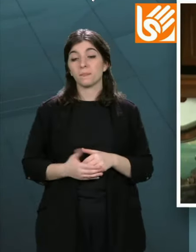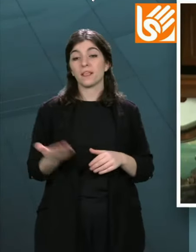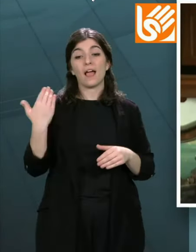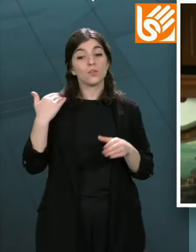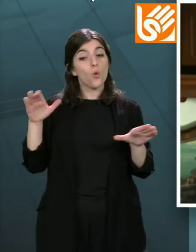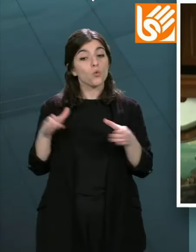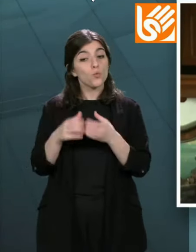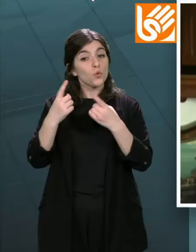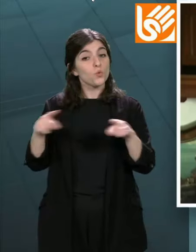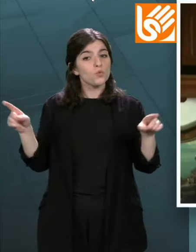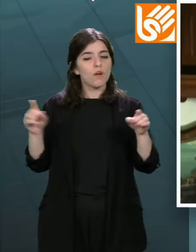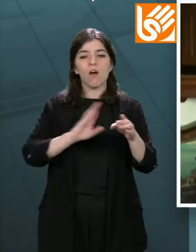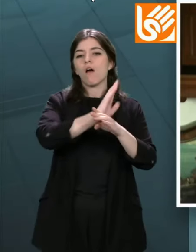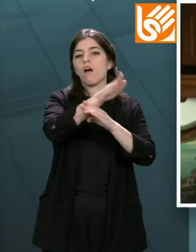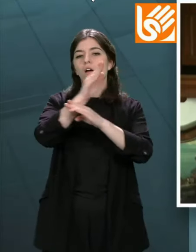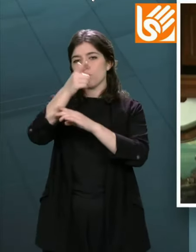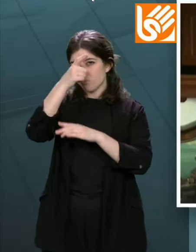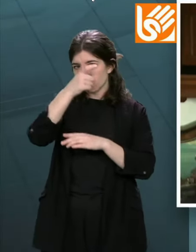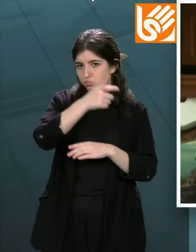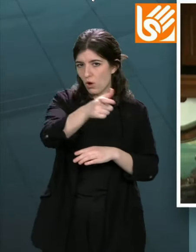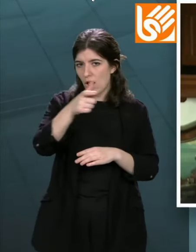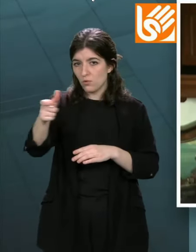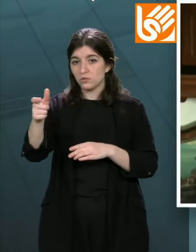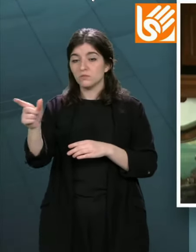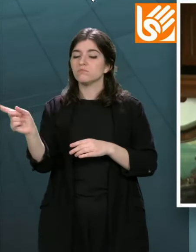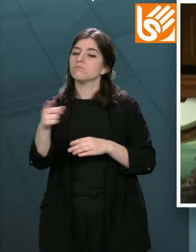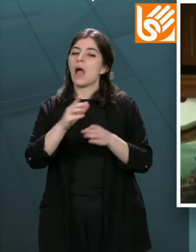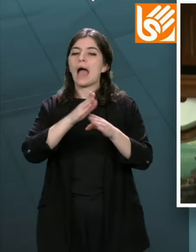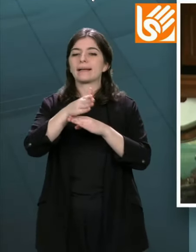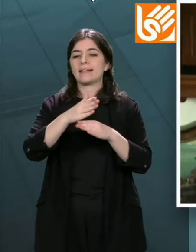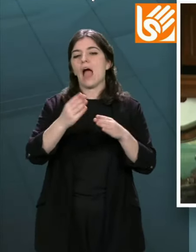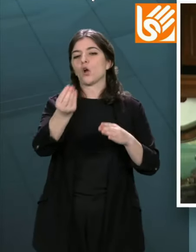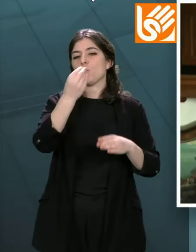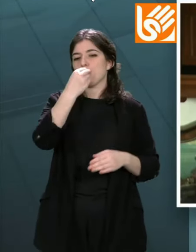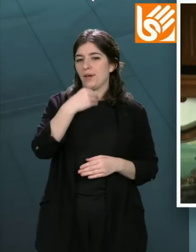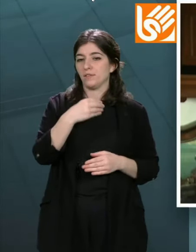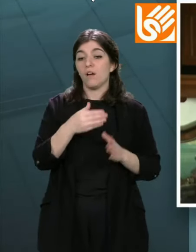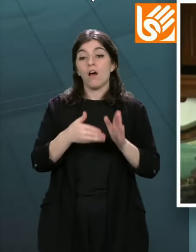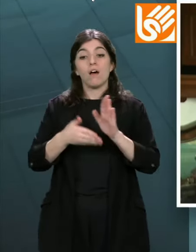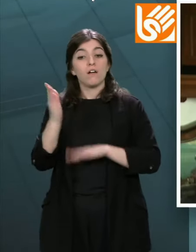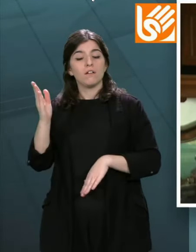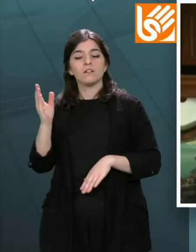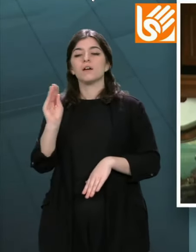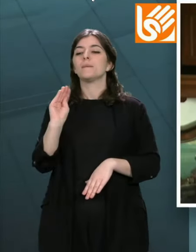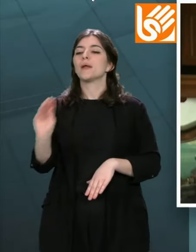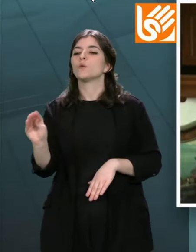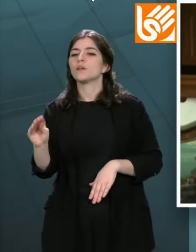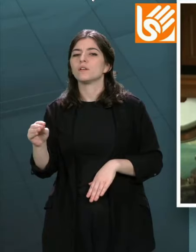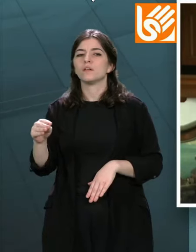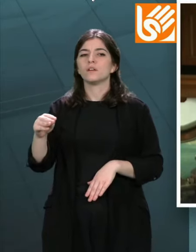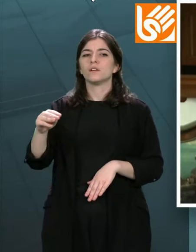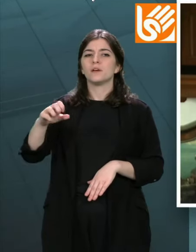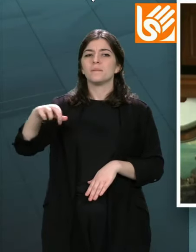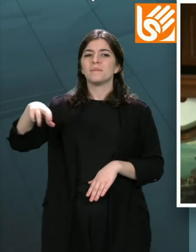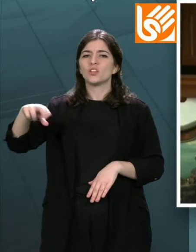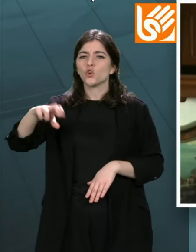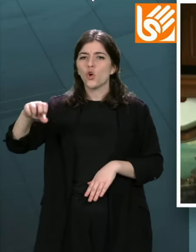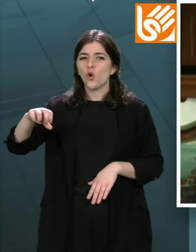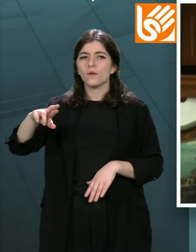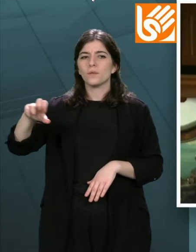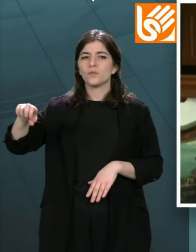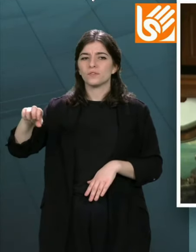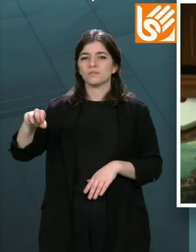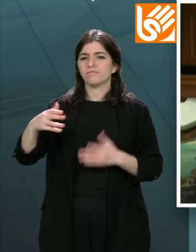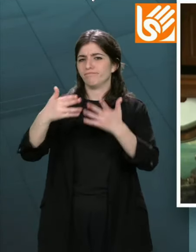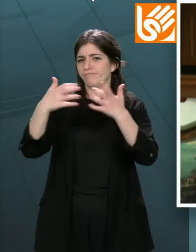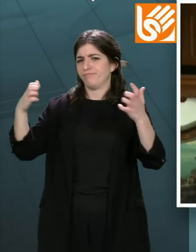iban tres músicos a cada casa a comer. E ao salir, preguntaban, o xingro moqueu copo ou moqueu fatis? Copo é bo, fatis